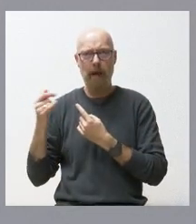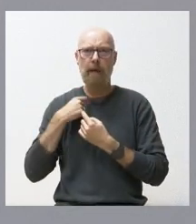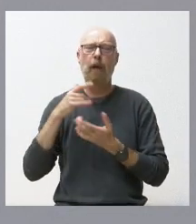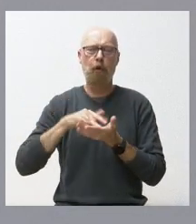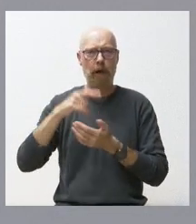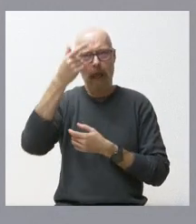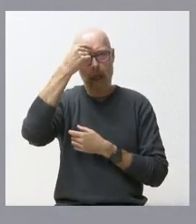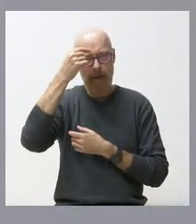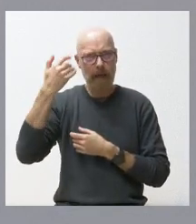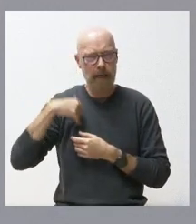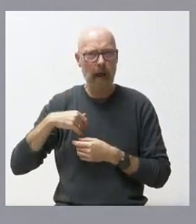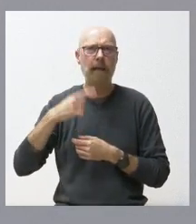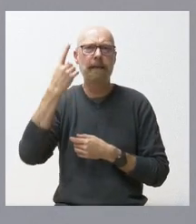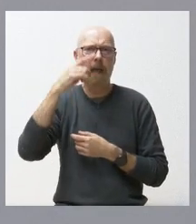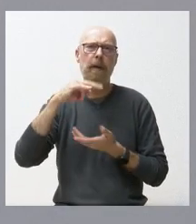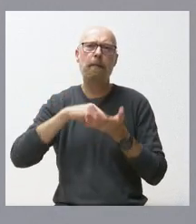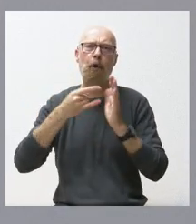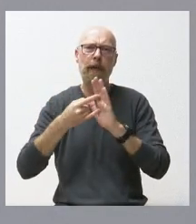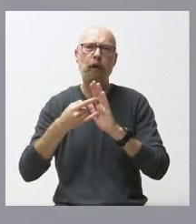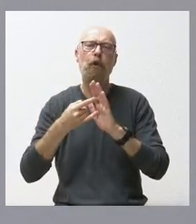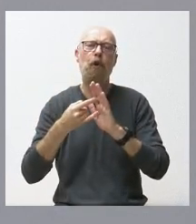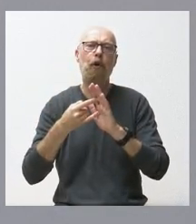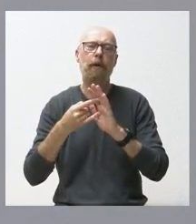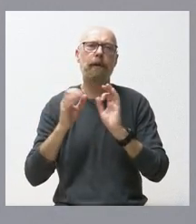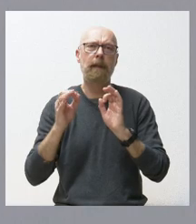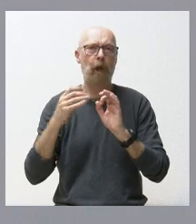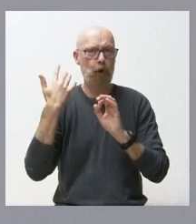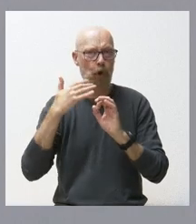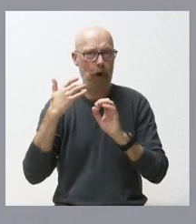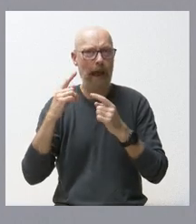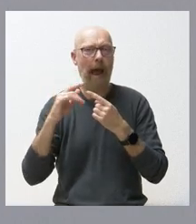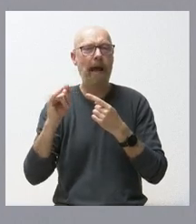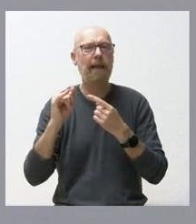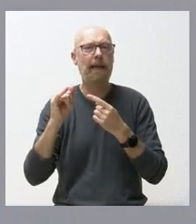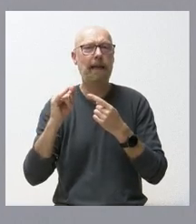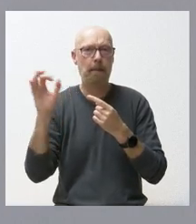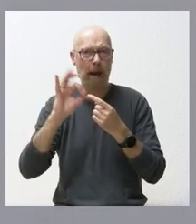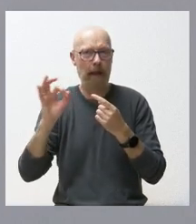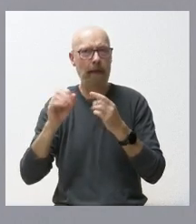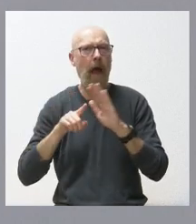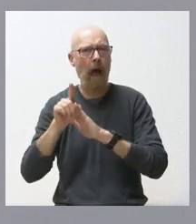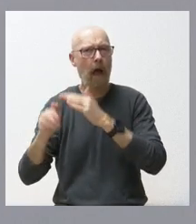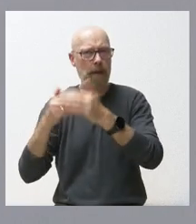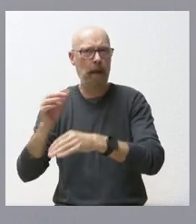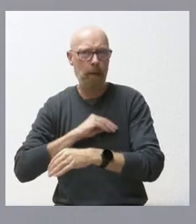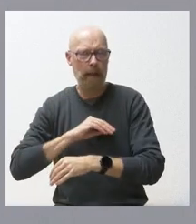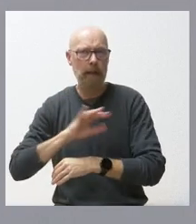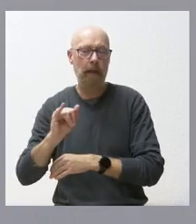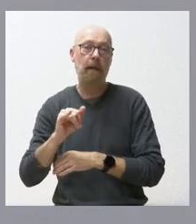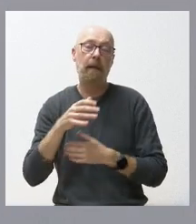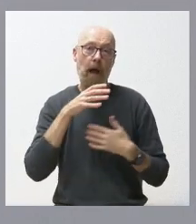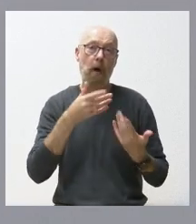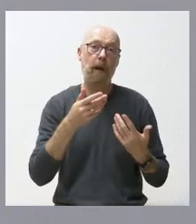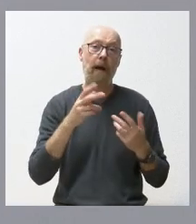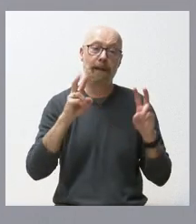Saben ustedes que están avanzados los proyectos en Soria y en Palencia y, lógicamente, lo que tiene que ver con